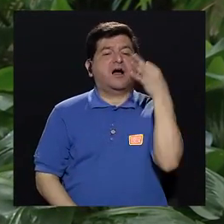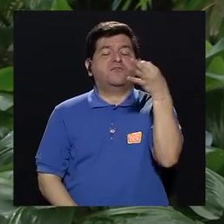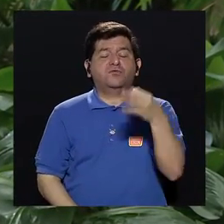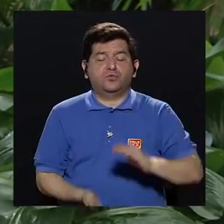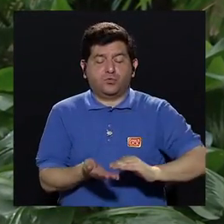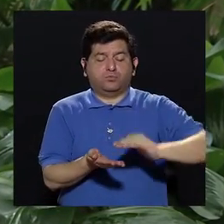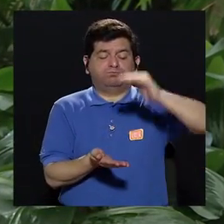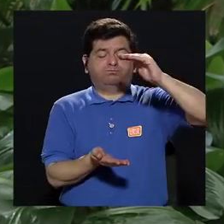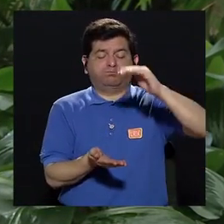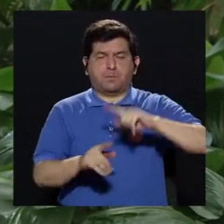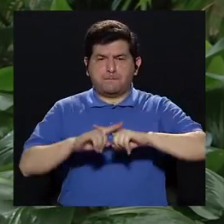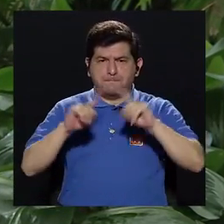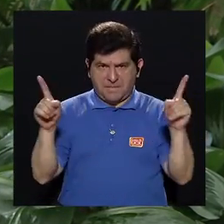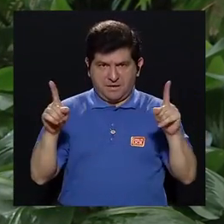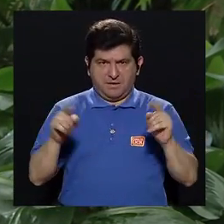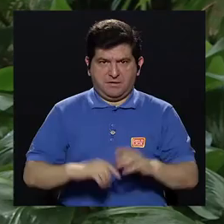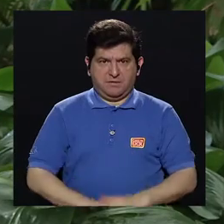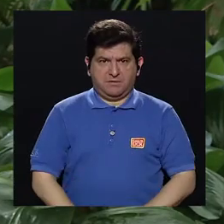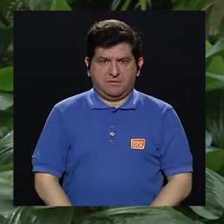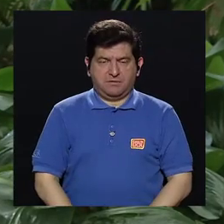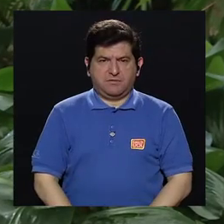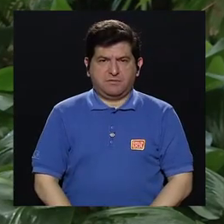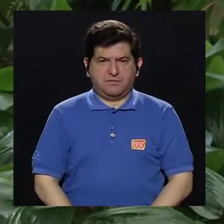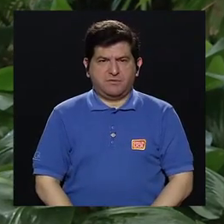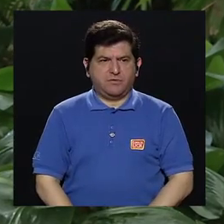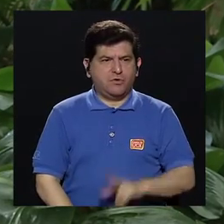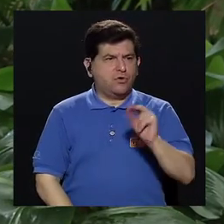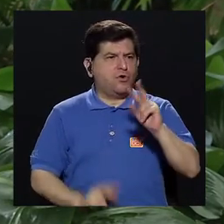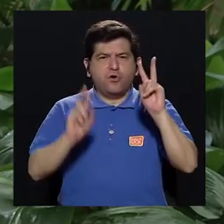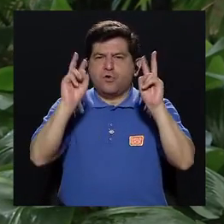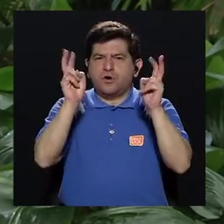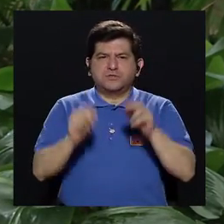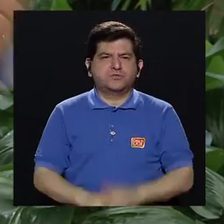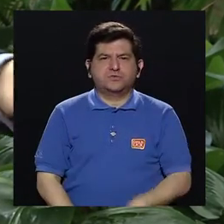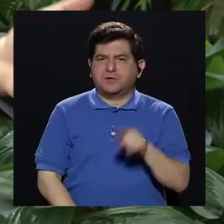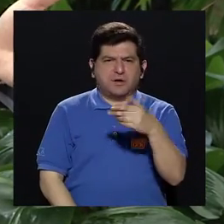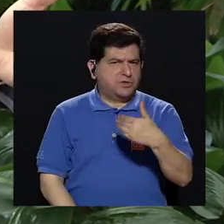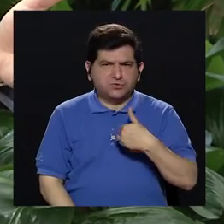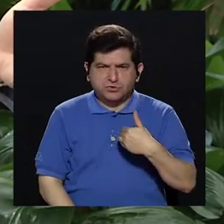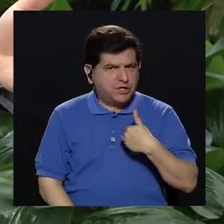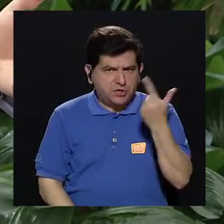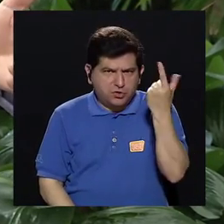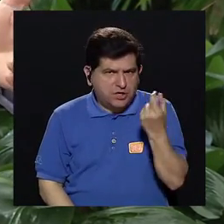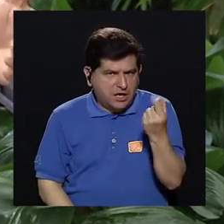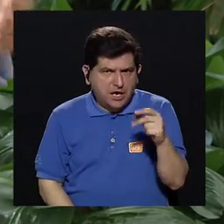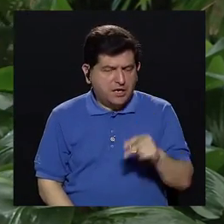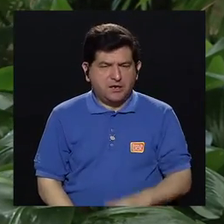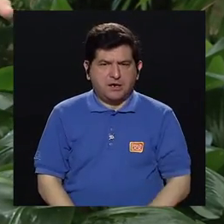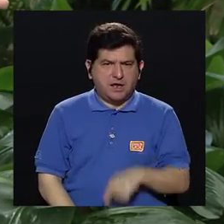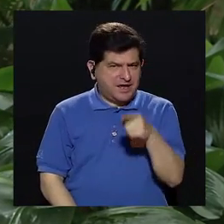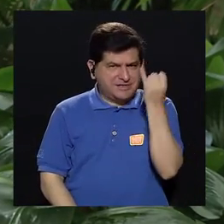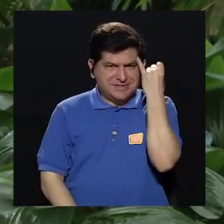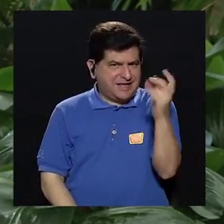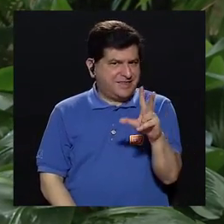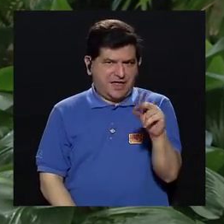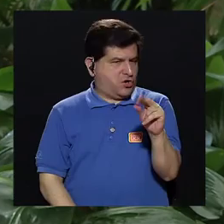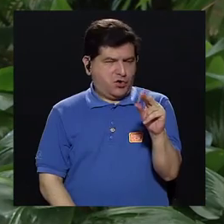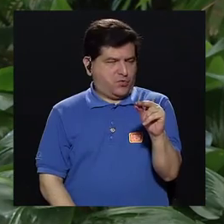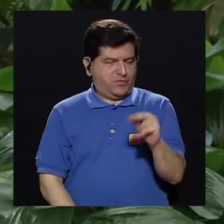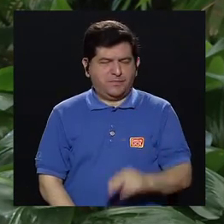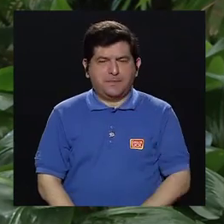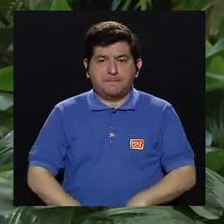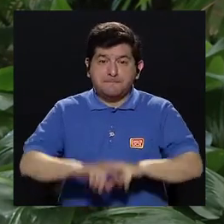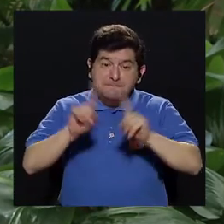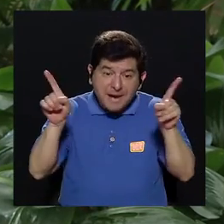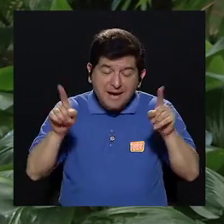futuro, pero eso no es, a ver, no es como un tema de que usted no va a tener pensión, no va por ahí el tema, el tema